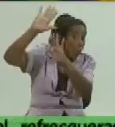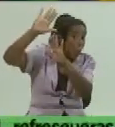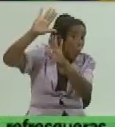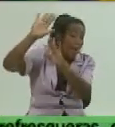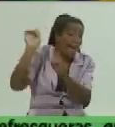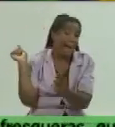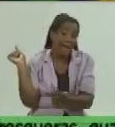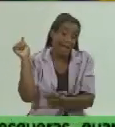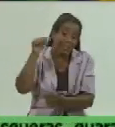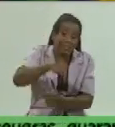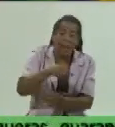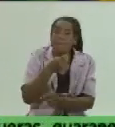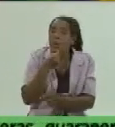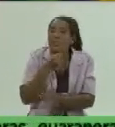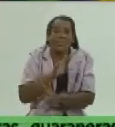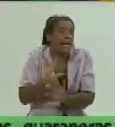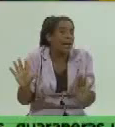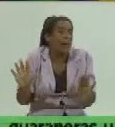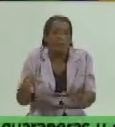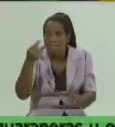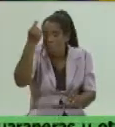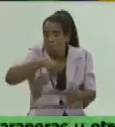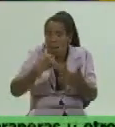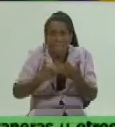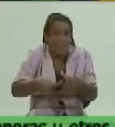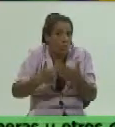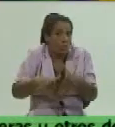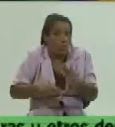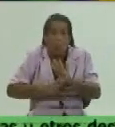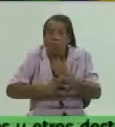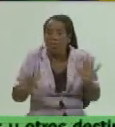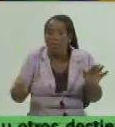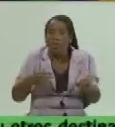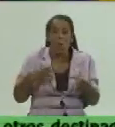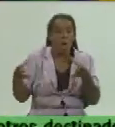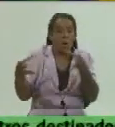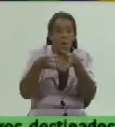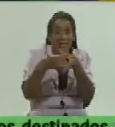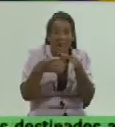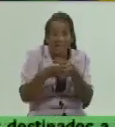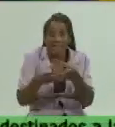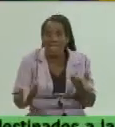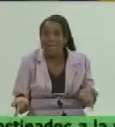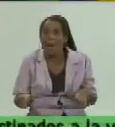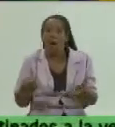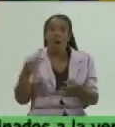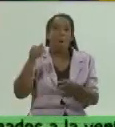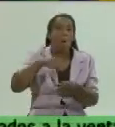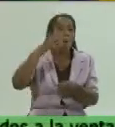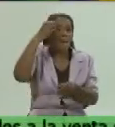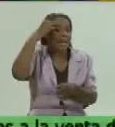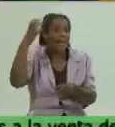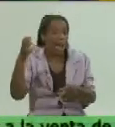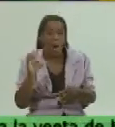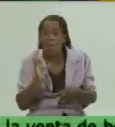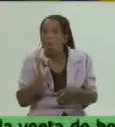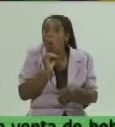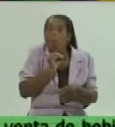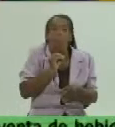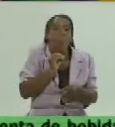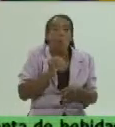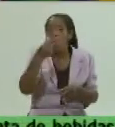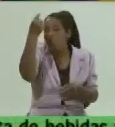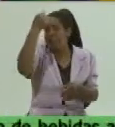productor puede ser un usufructuario puede ser una cooperativa puede ser una web estatal pero puede ser también una